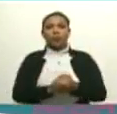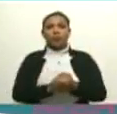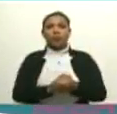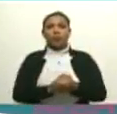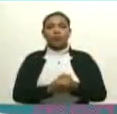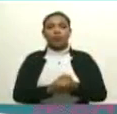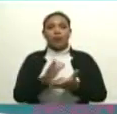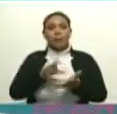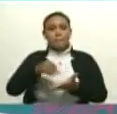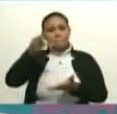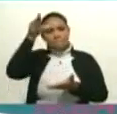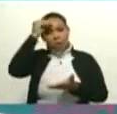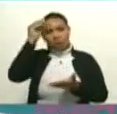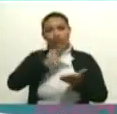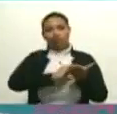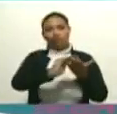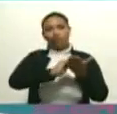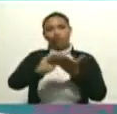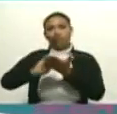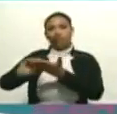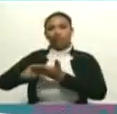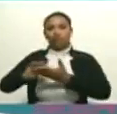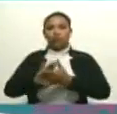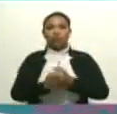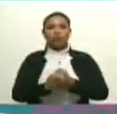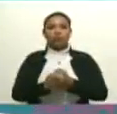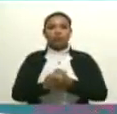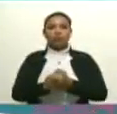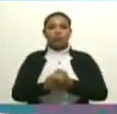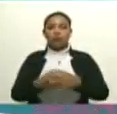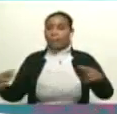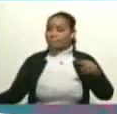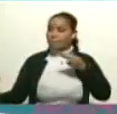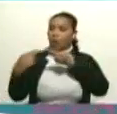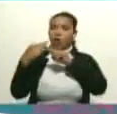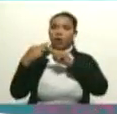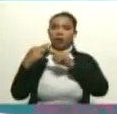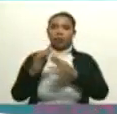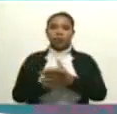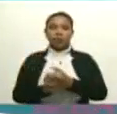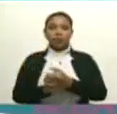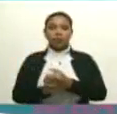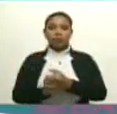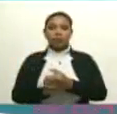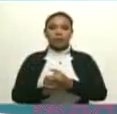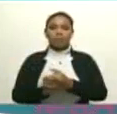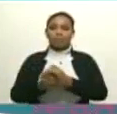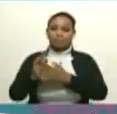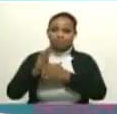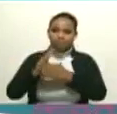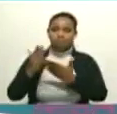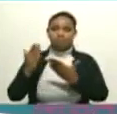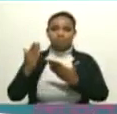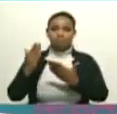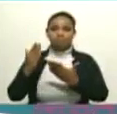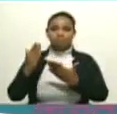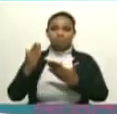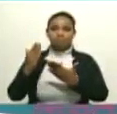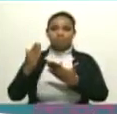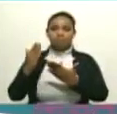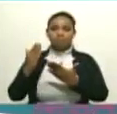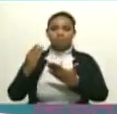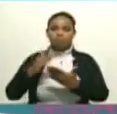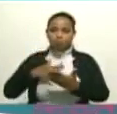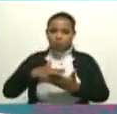aprender a reconciliarse, a reencontrarse, a tolerarse. ¿Podrá un